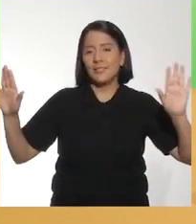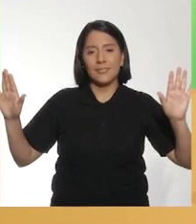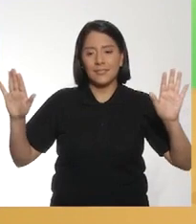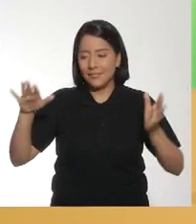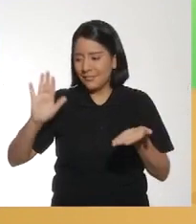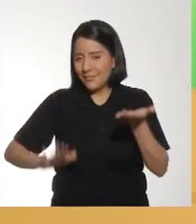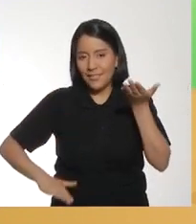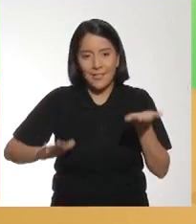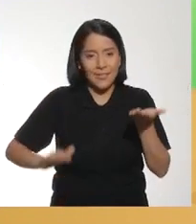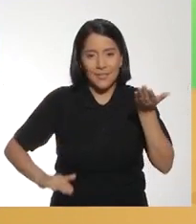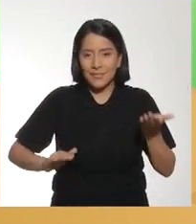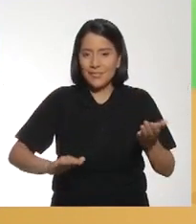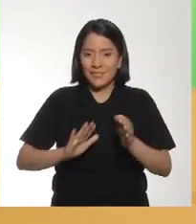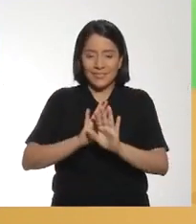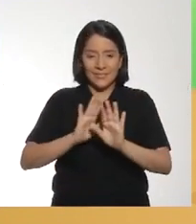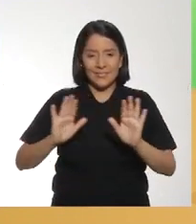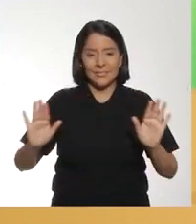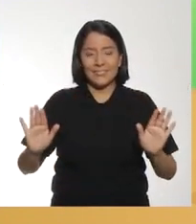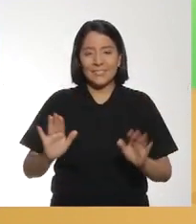¡Ya está!